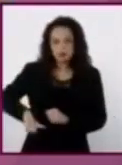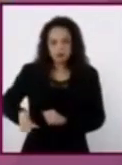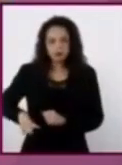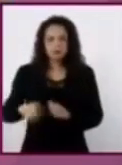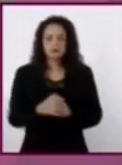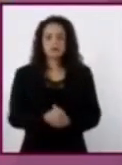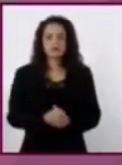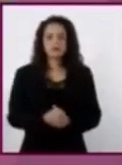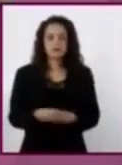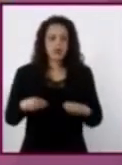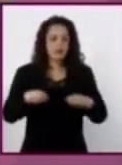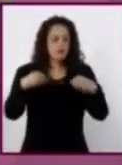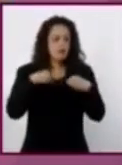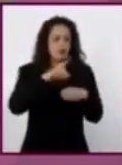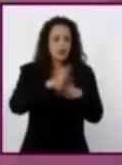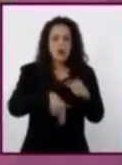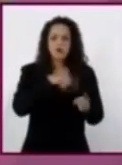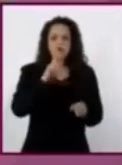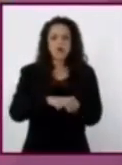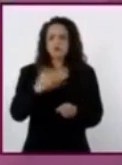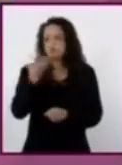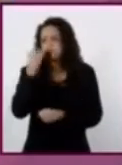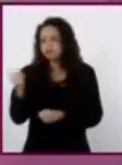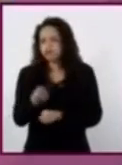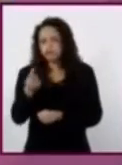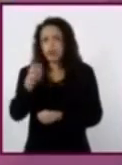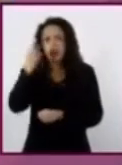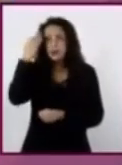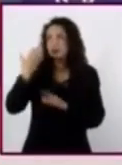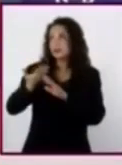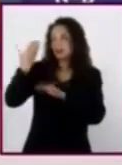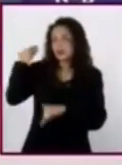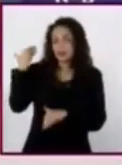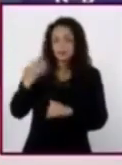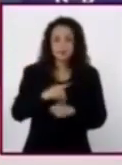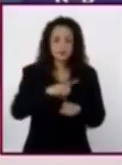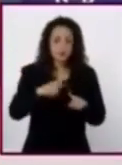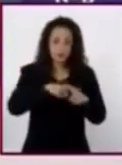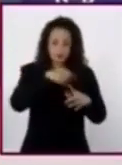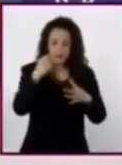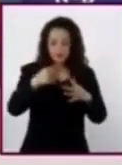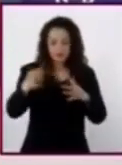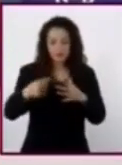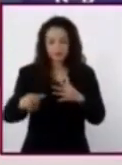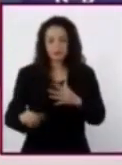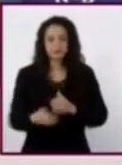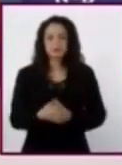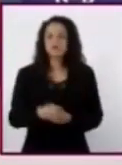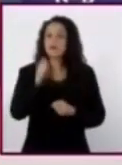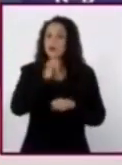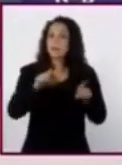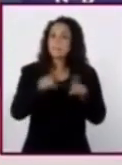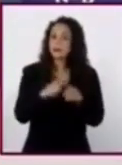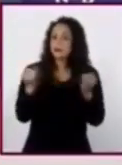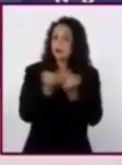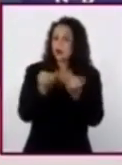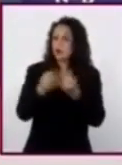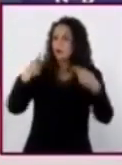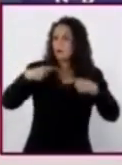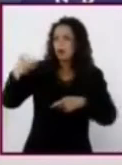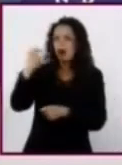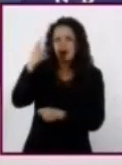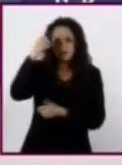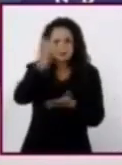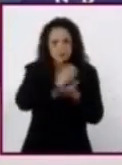cotidiana de otros tiempos, etc. Al igual que un historiador, podrán realizar